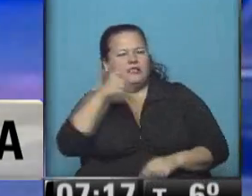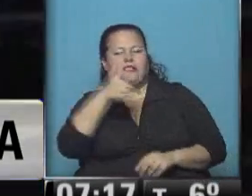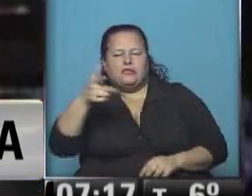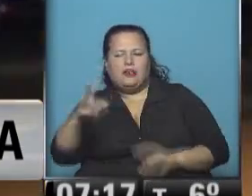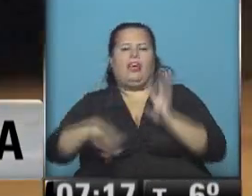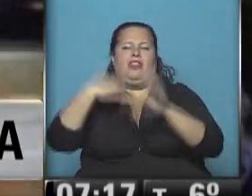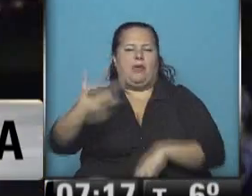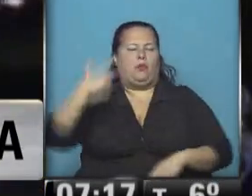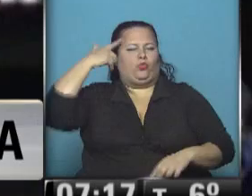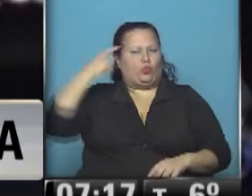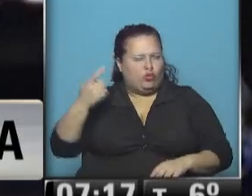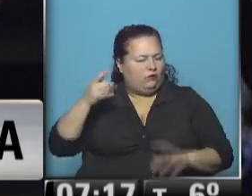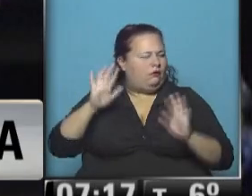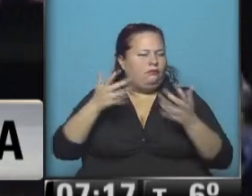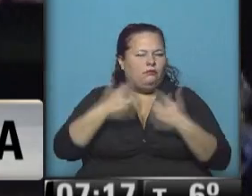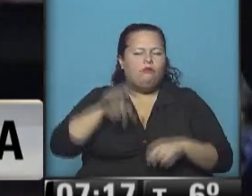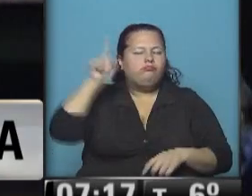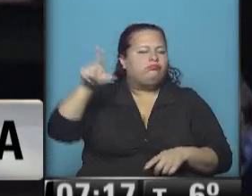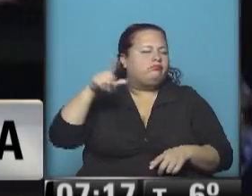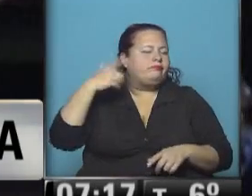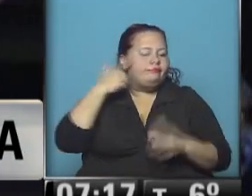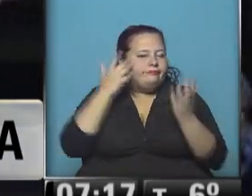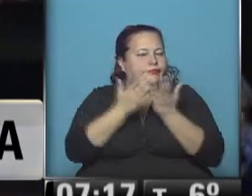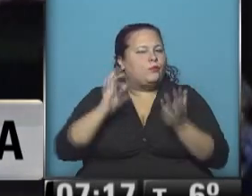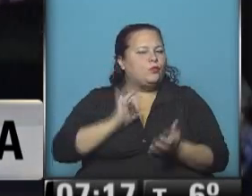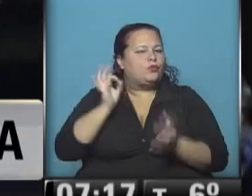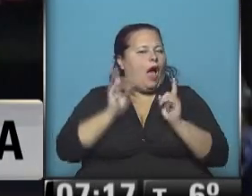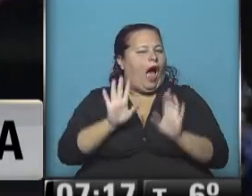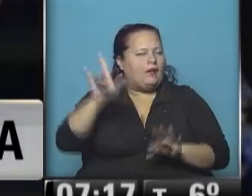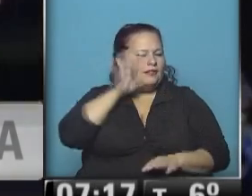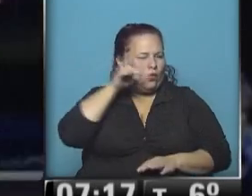posteriormente con suicidios, es todo un fenómeno social estudiado de hace mucho tiempo.